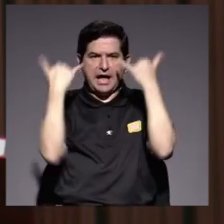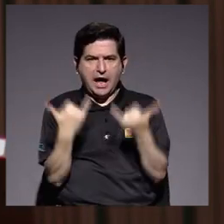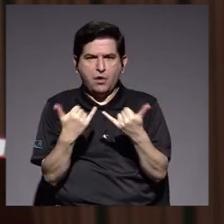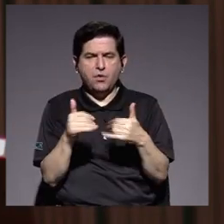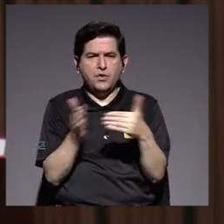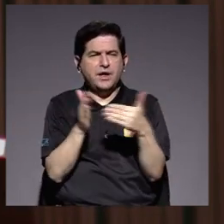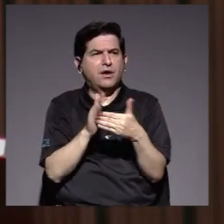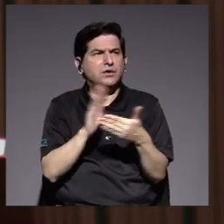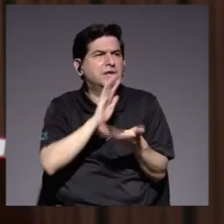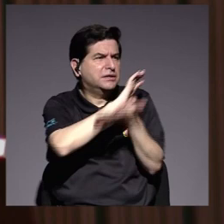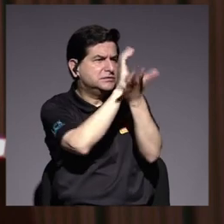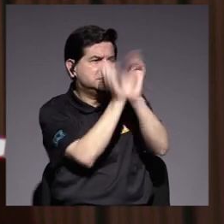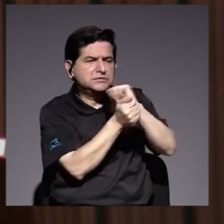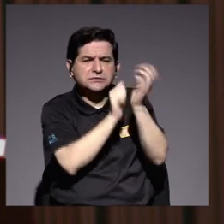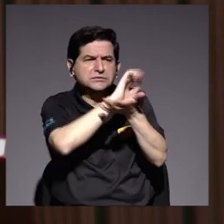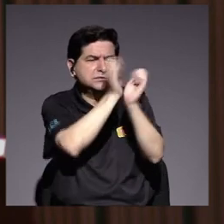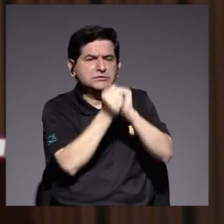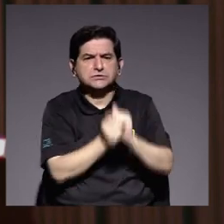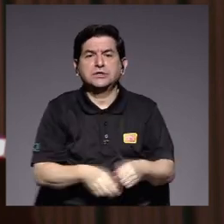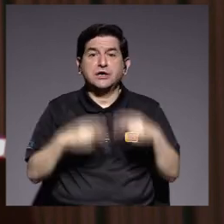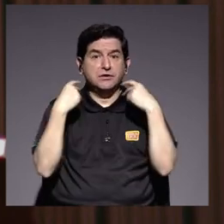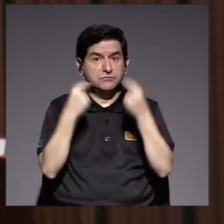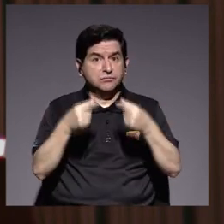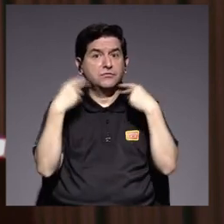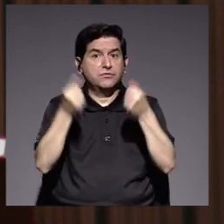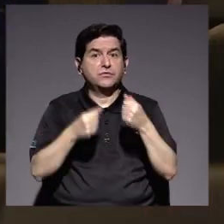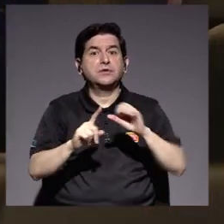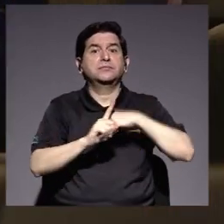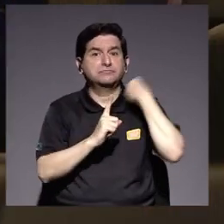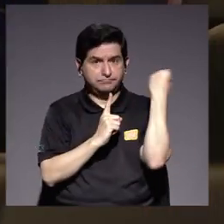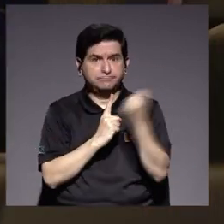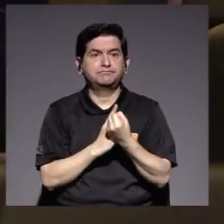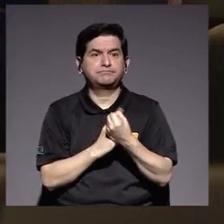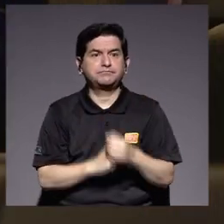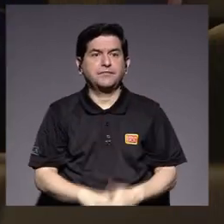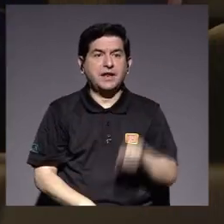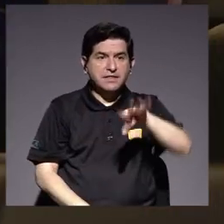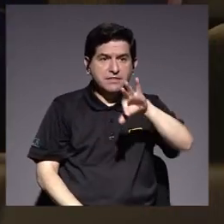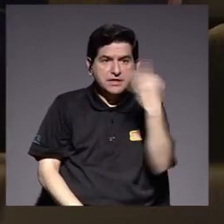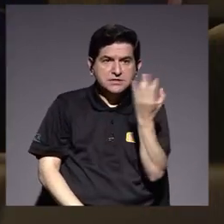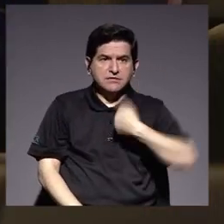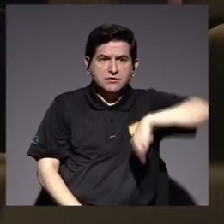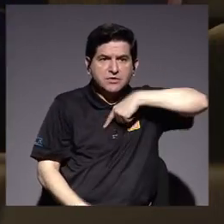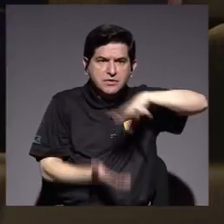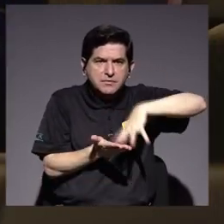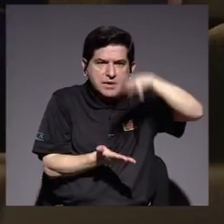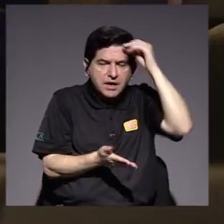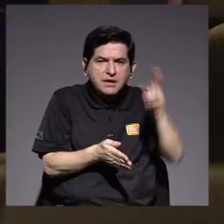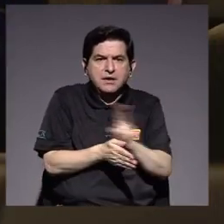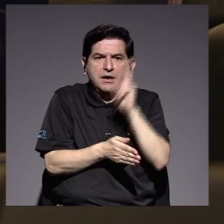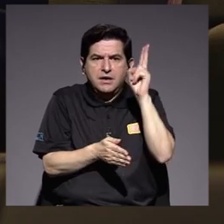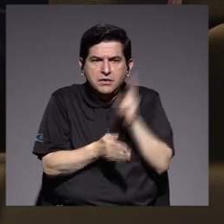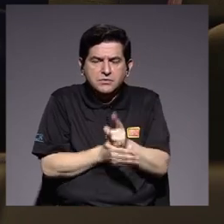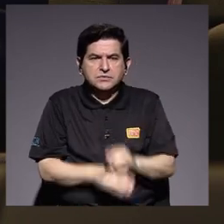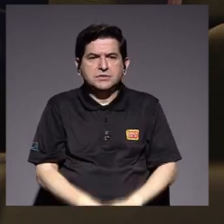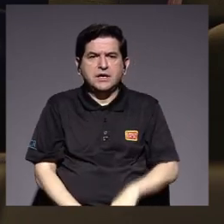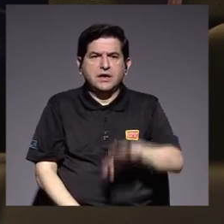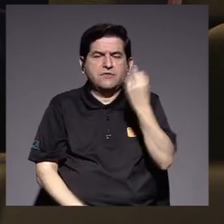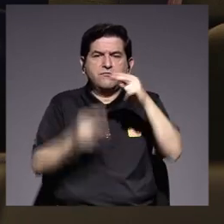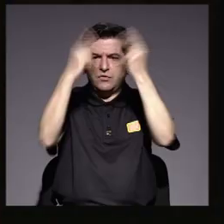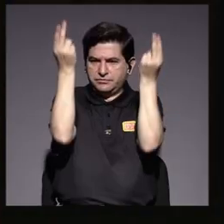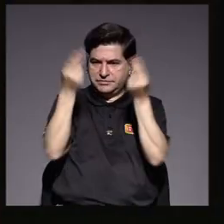de reinventarnos aún a marchas forzadas. Así, hemos aprendido a utilizar los medios